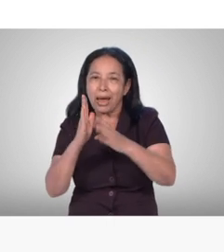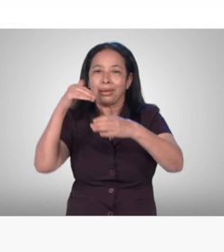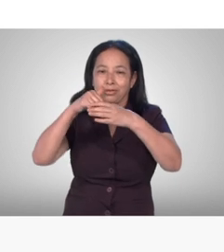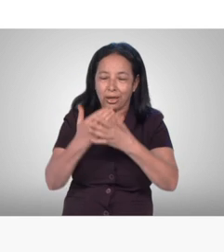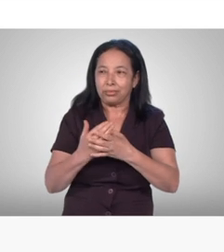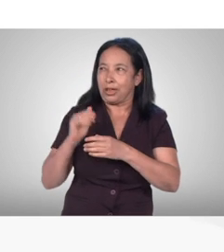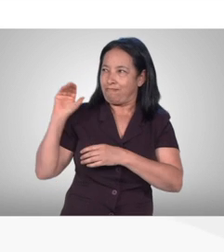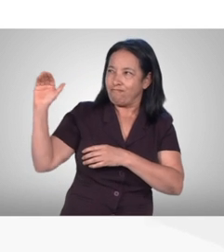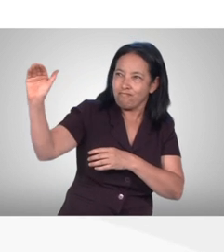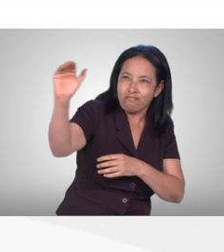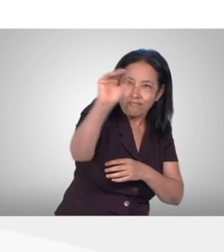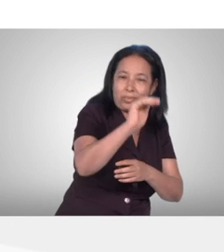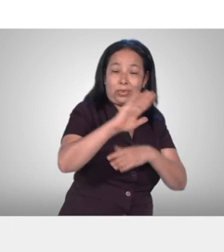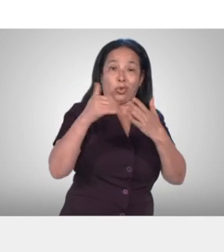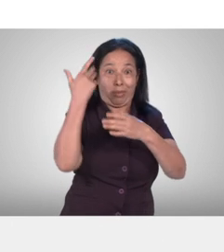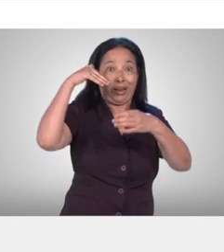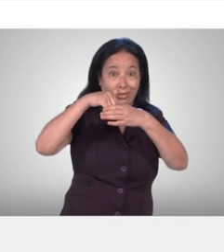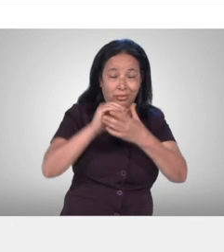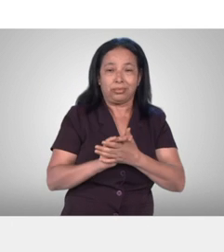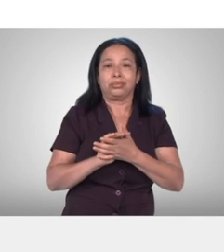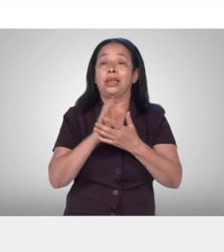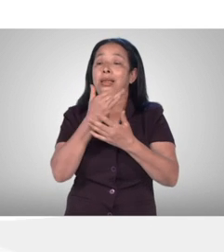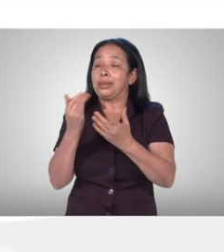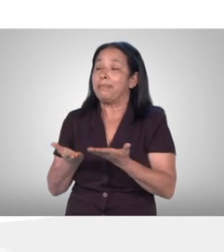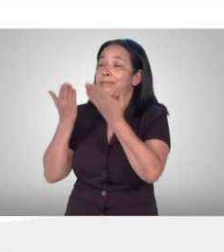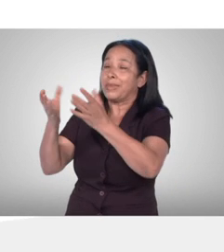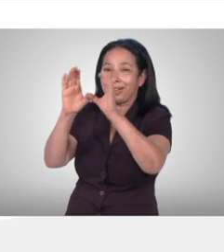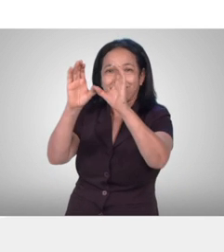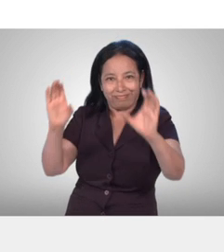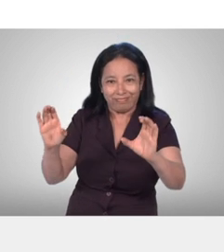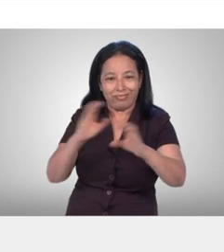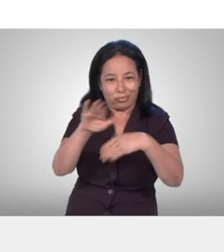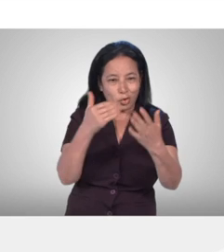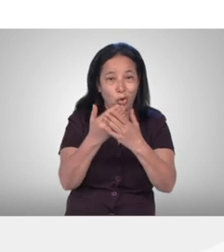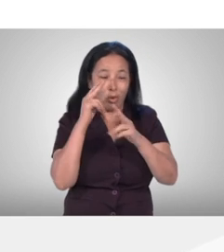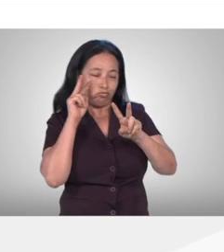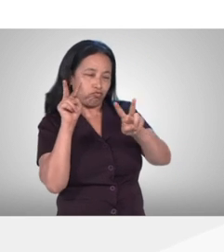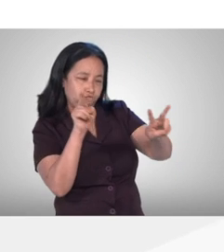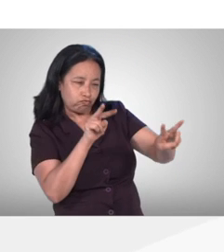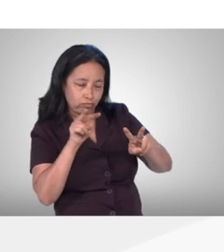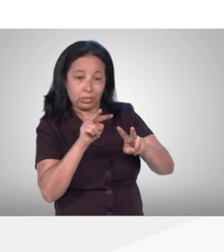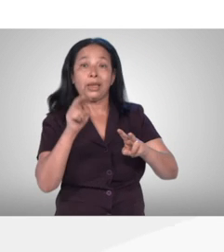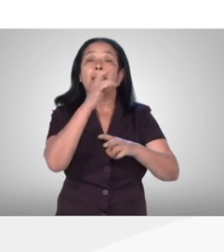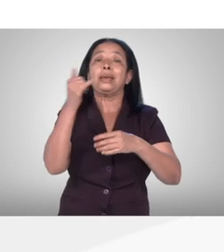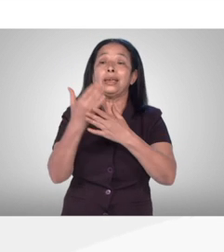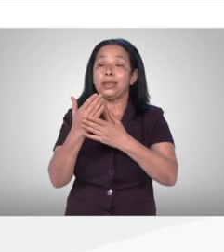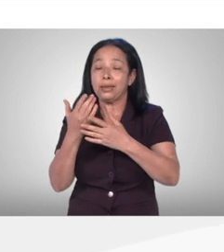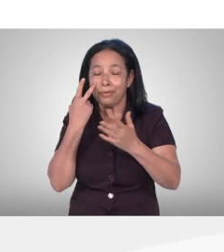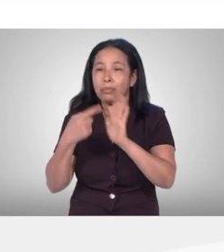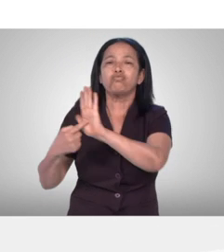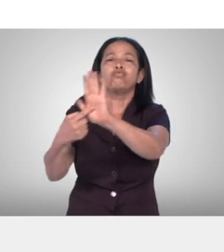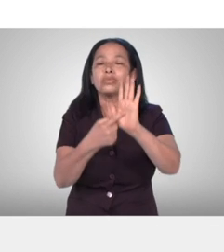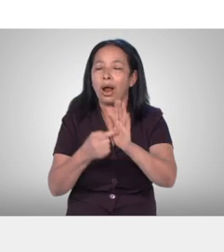del Proceso Electoral, realizar la convocatoria de elecciones, emitir credenciales para la acreditación de los observadores y